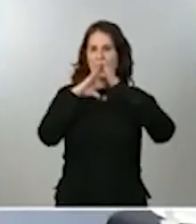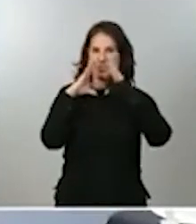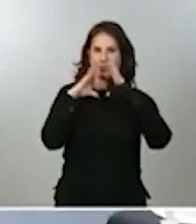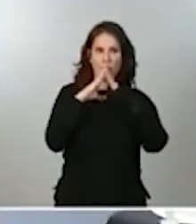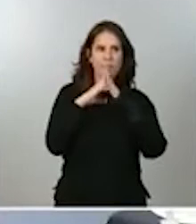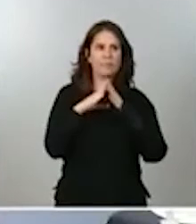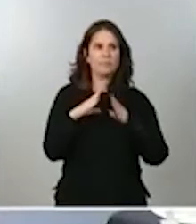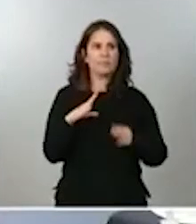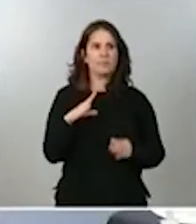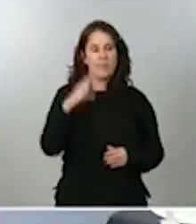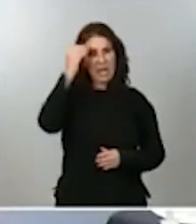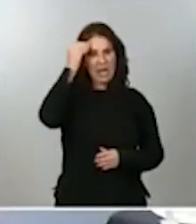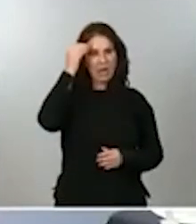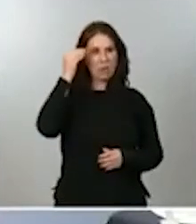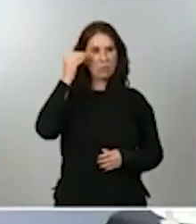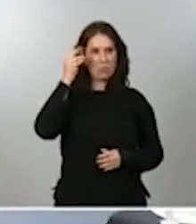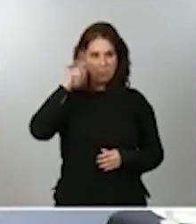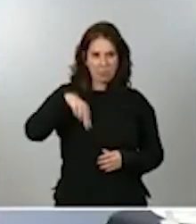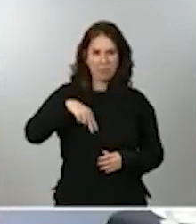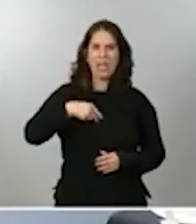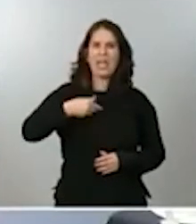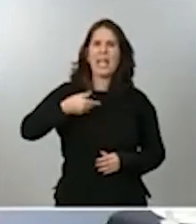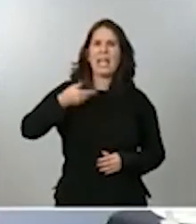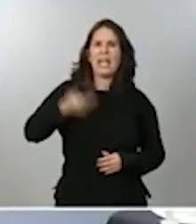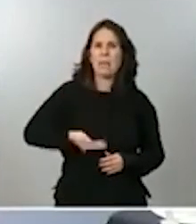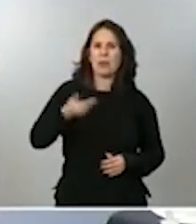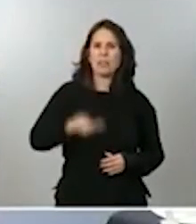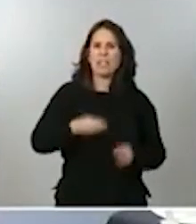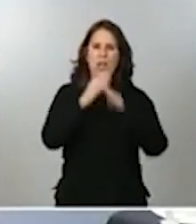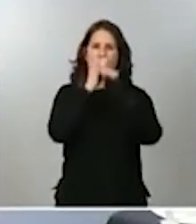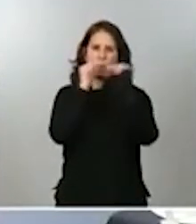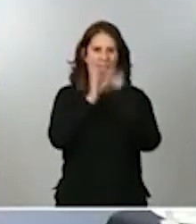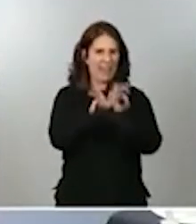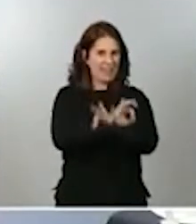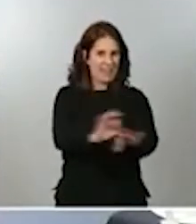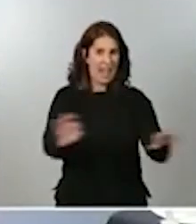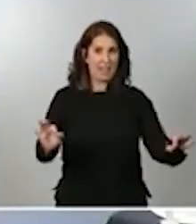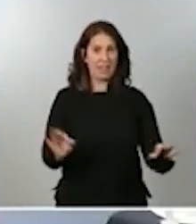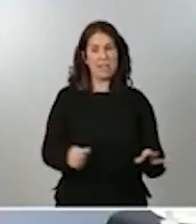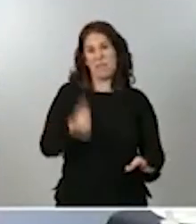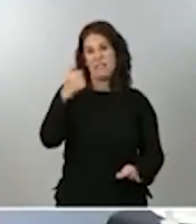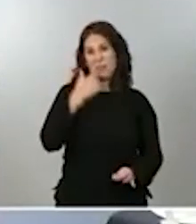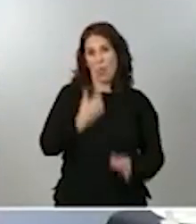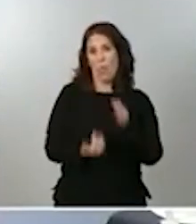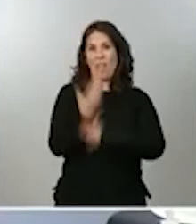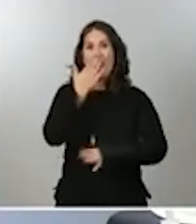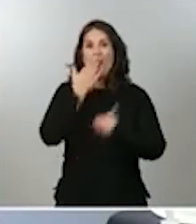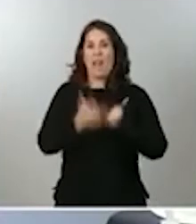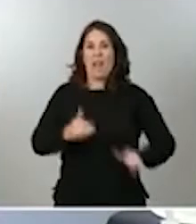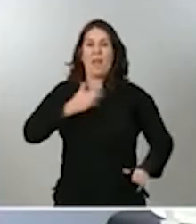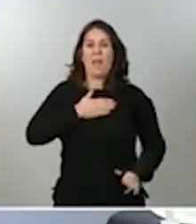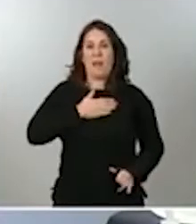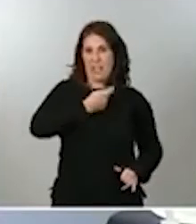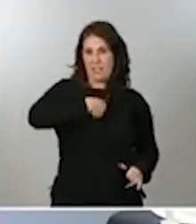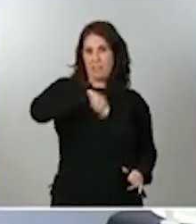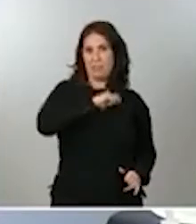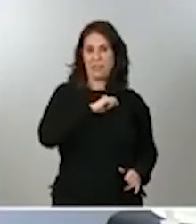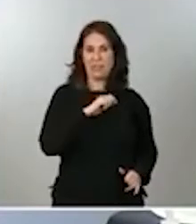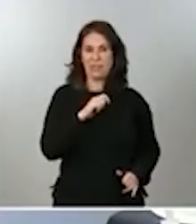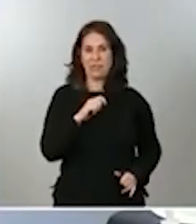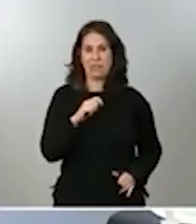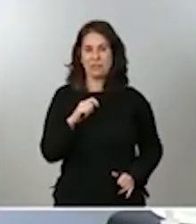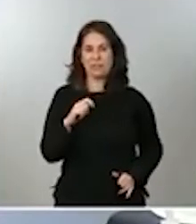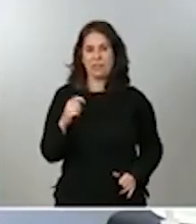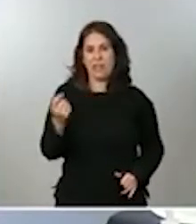es importante que nadie olvide, y más en un día en el que celebramos nuestra patria, que no va a haber recuperación, no solamente que no hay